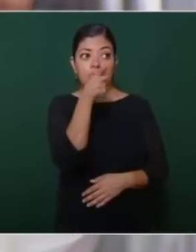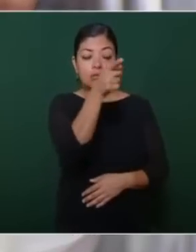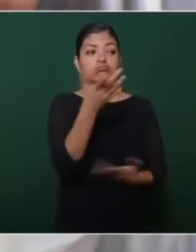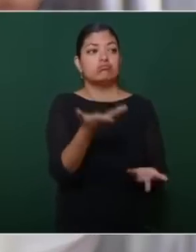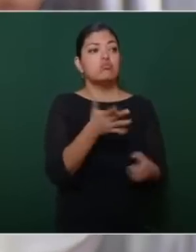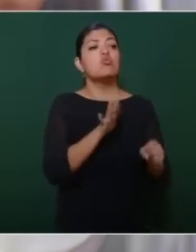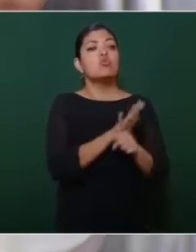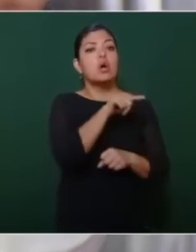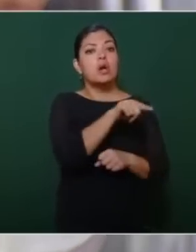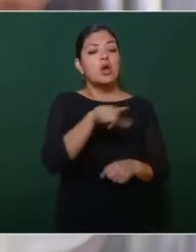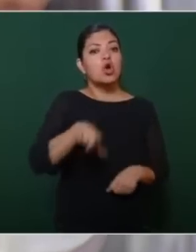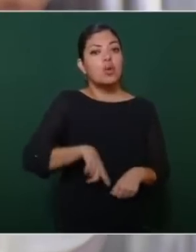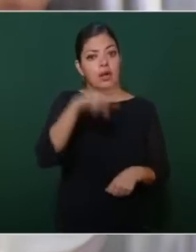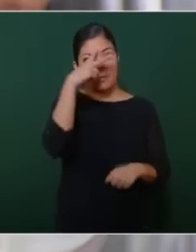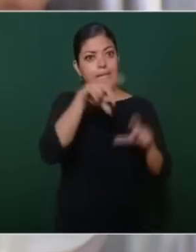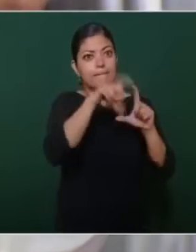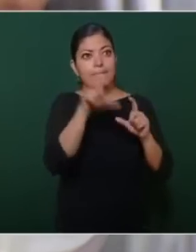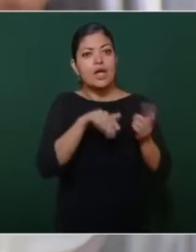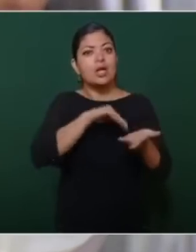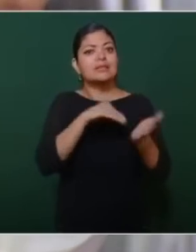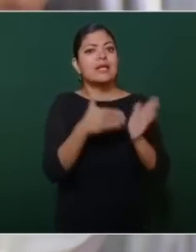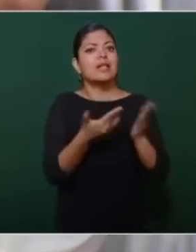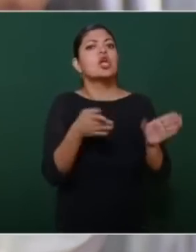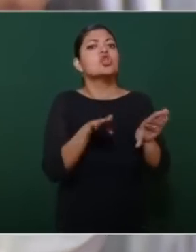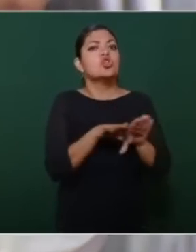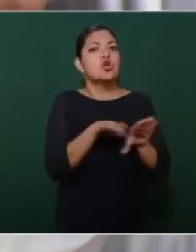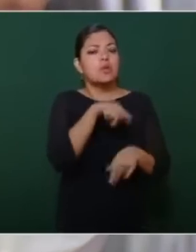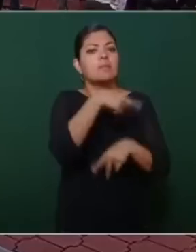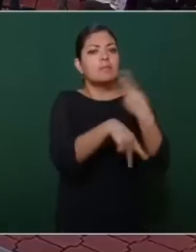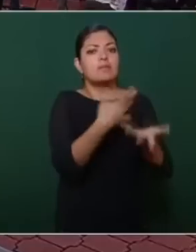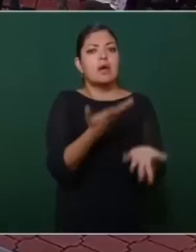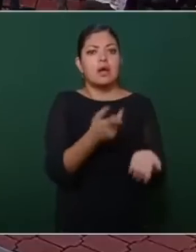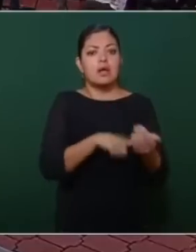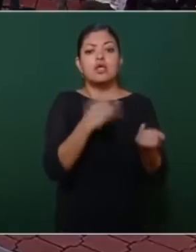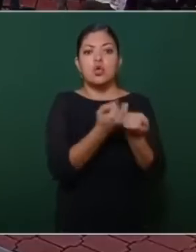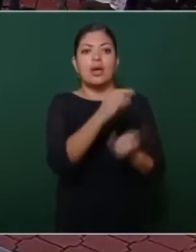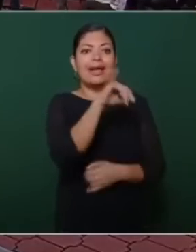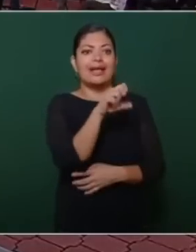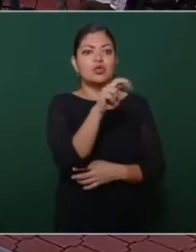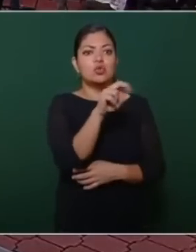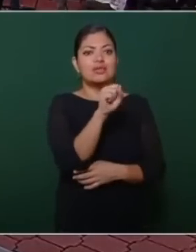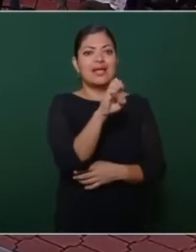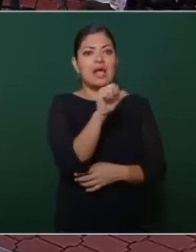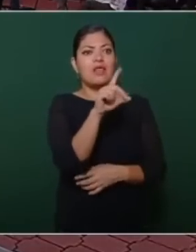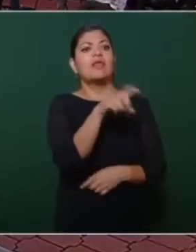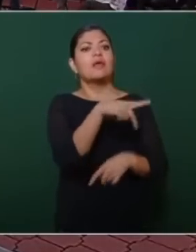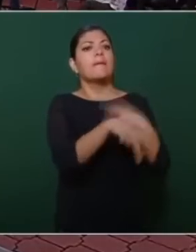que va a seguir el gobierno de México, particularmente cuál será la estrategia que tendrá Jesús Eade en estas consultas.